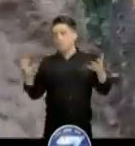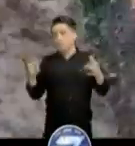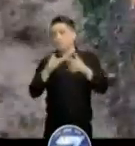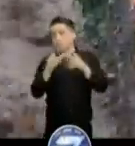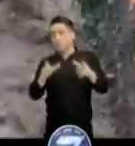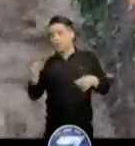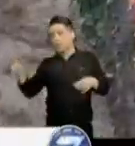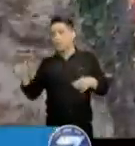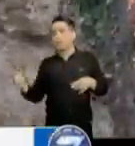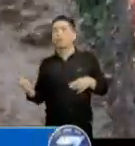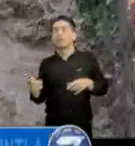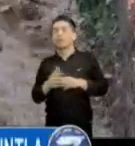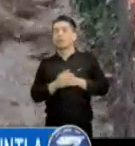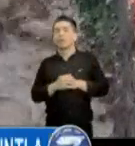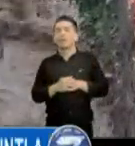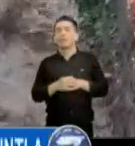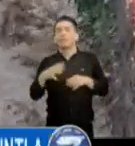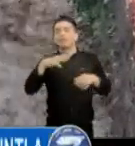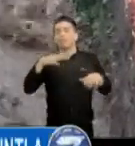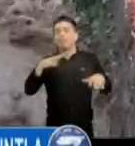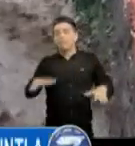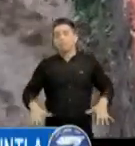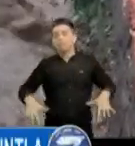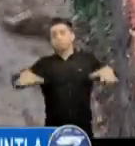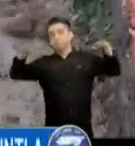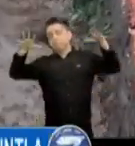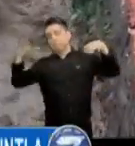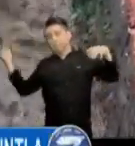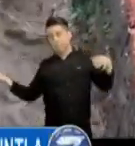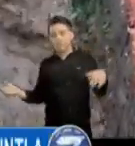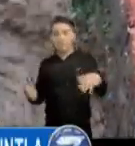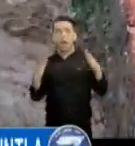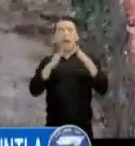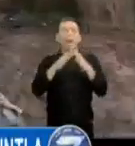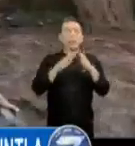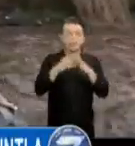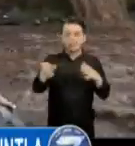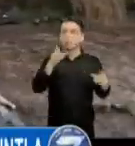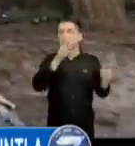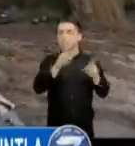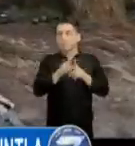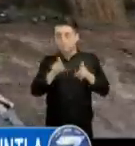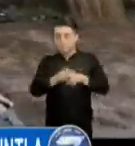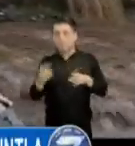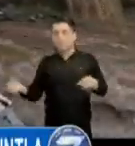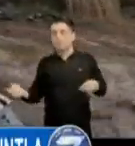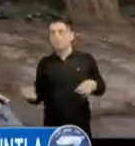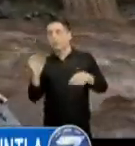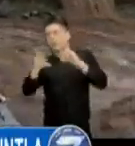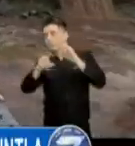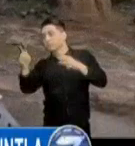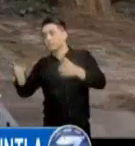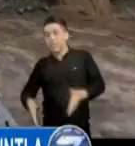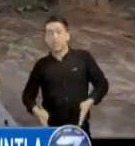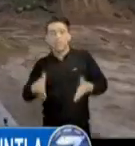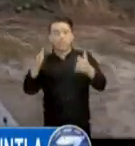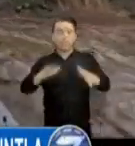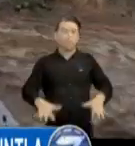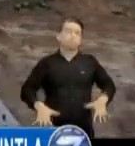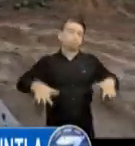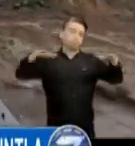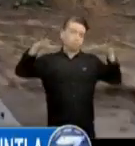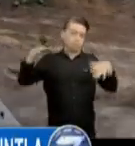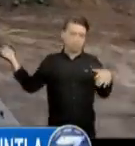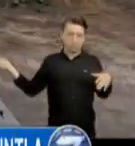se encuentran inundados, casas anegadas, asimismo también algunas calles inundadas, especialmente de la